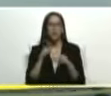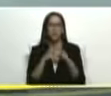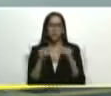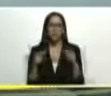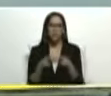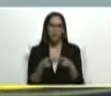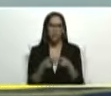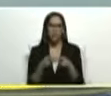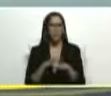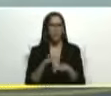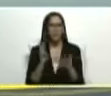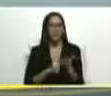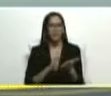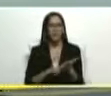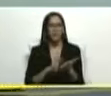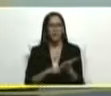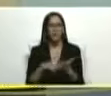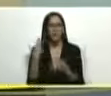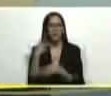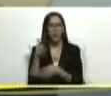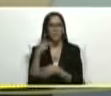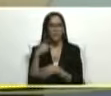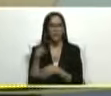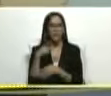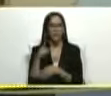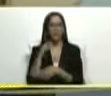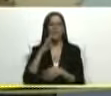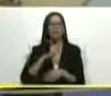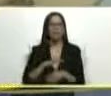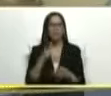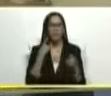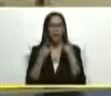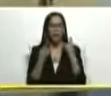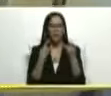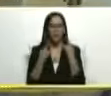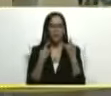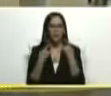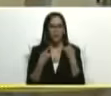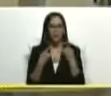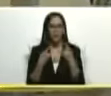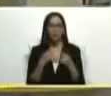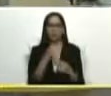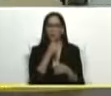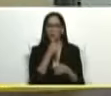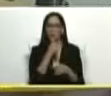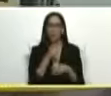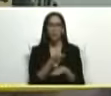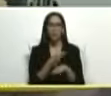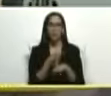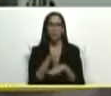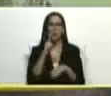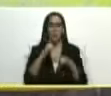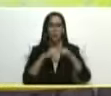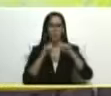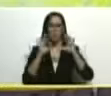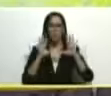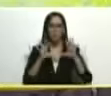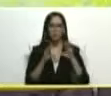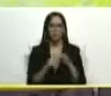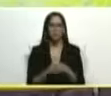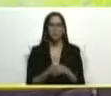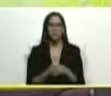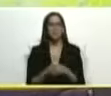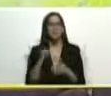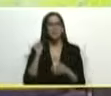su equipo porque de verdad en la parroquia de Altagracia estamos activados ¿por con quién? con el gobierno y el 1x10 sí le